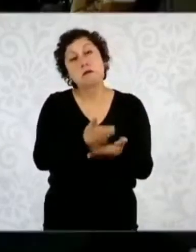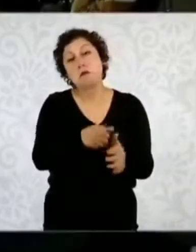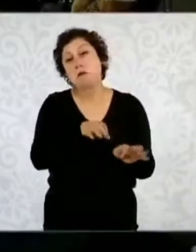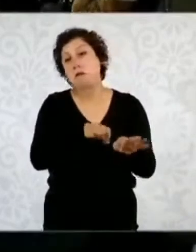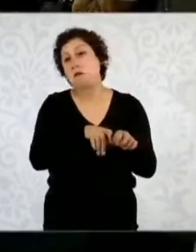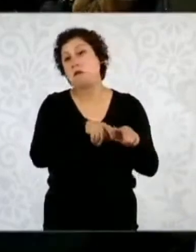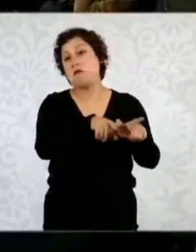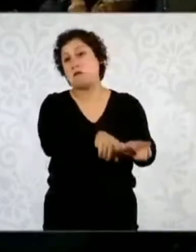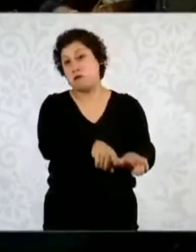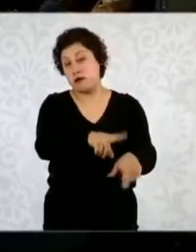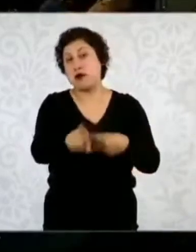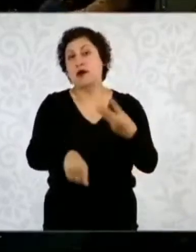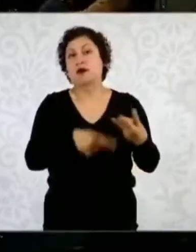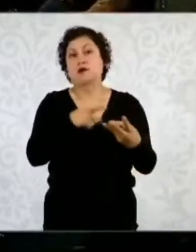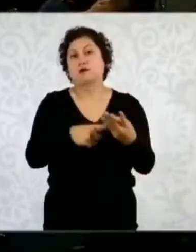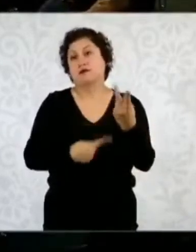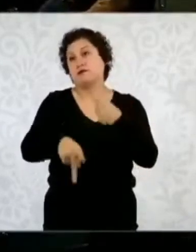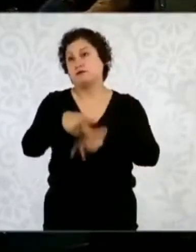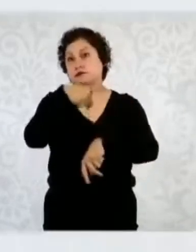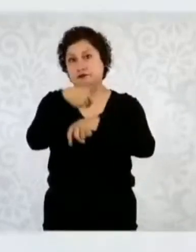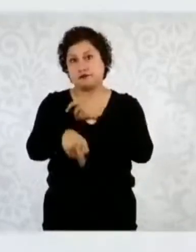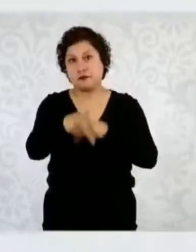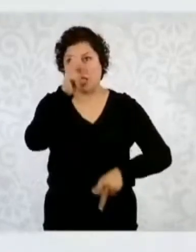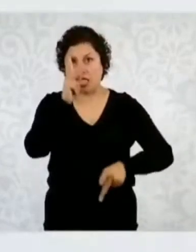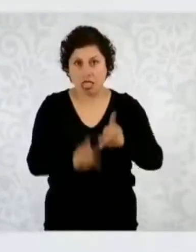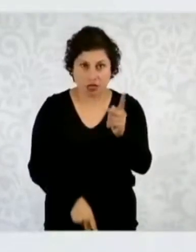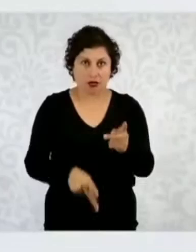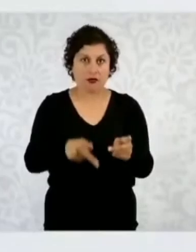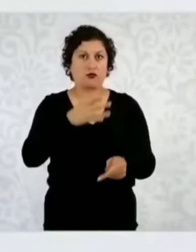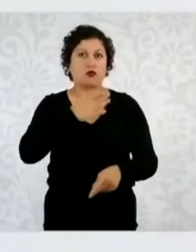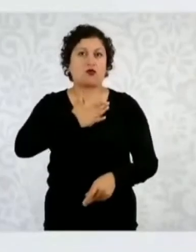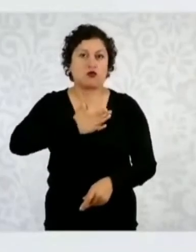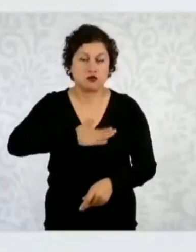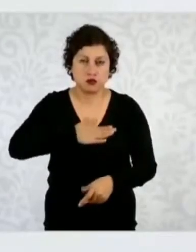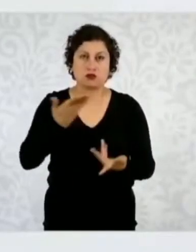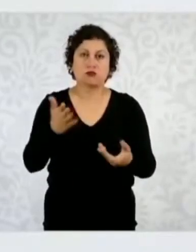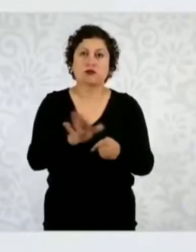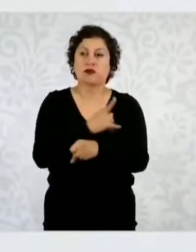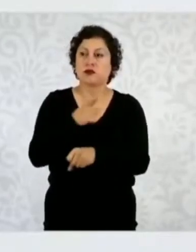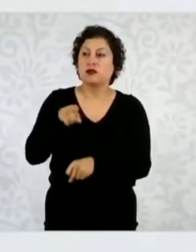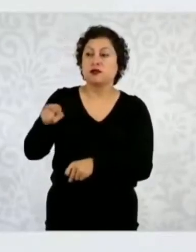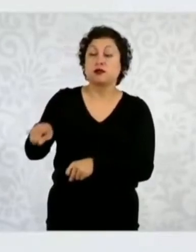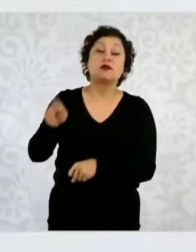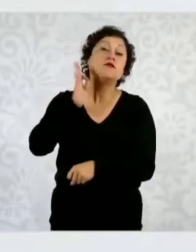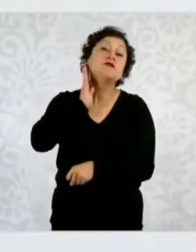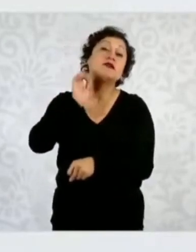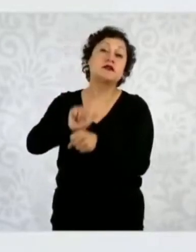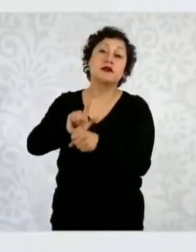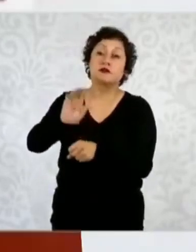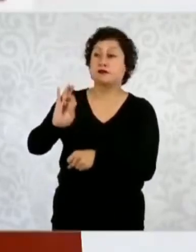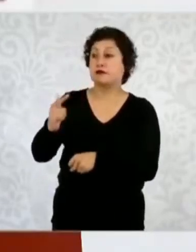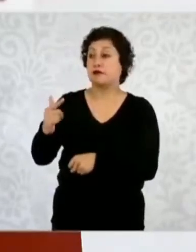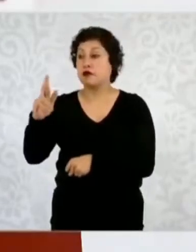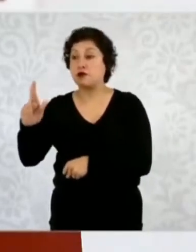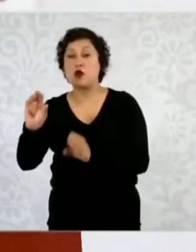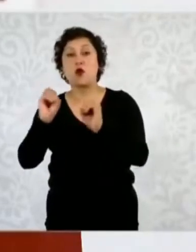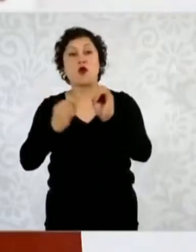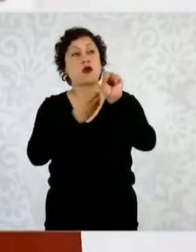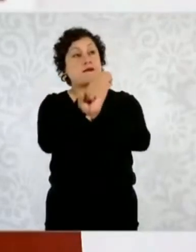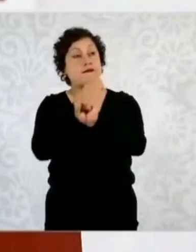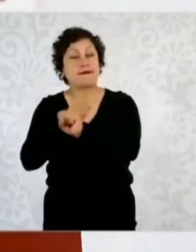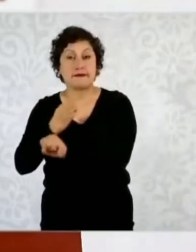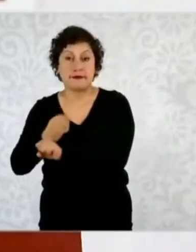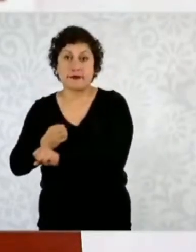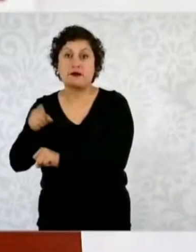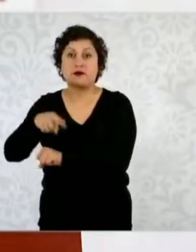Porque para detener un delincuente, pues evidentemente la fiscalía tiene que hacer su trabajo, la seguridad, las áreas de